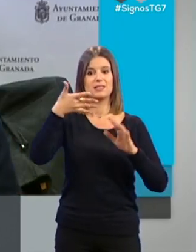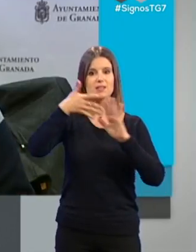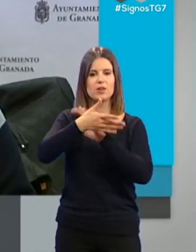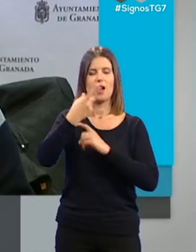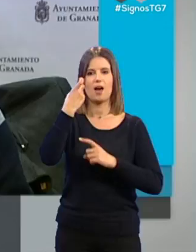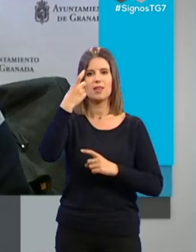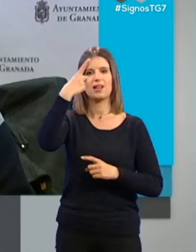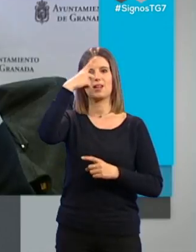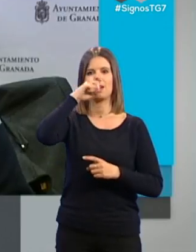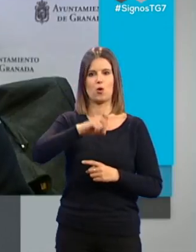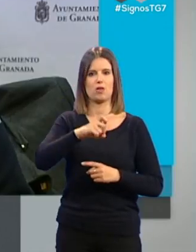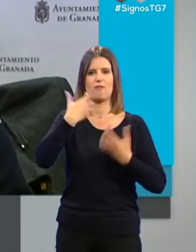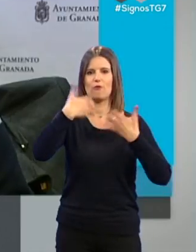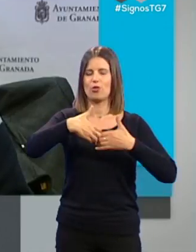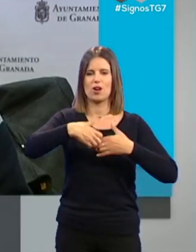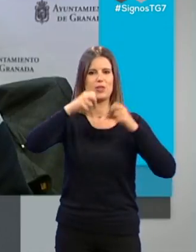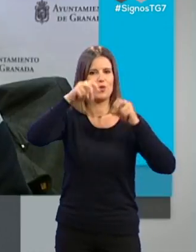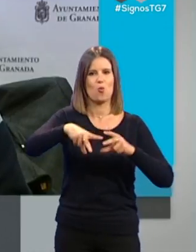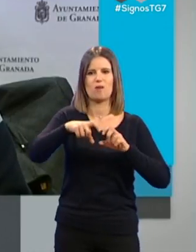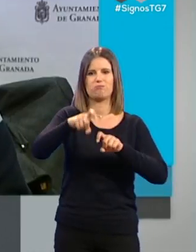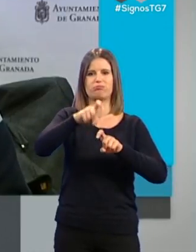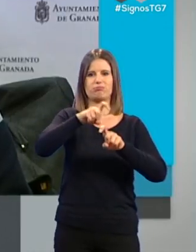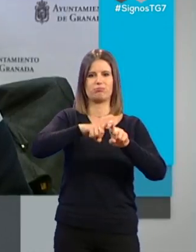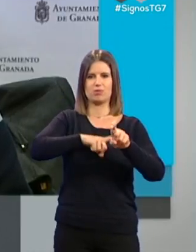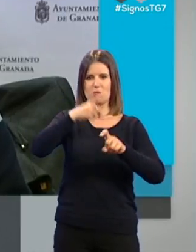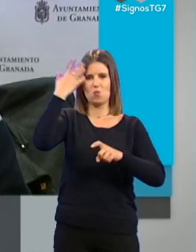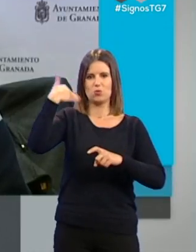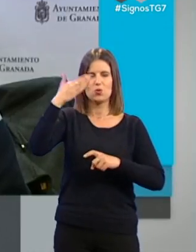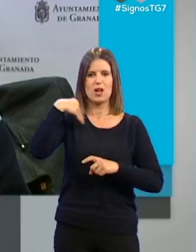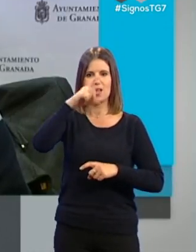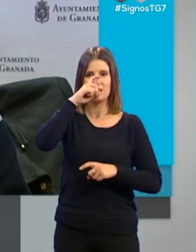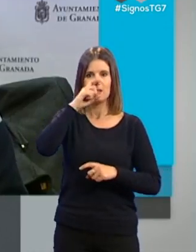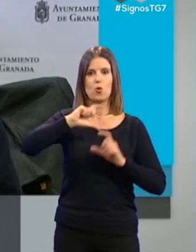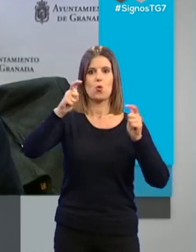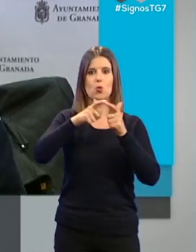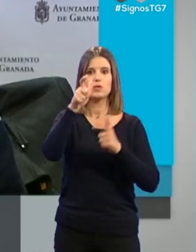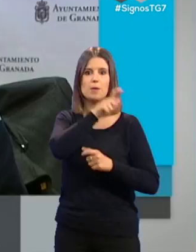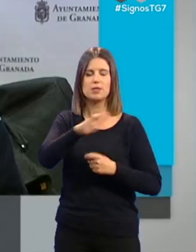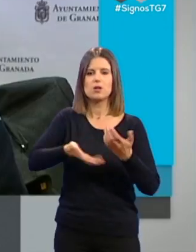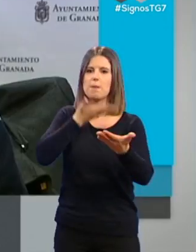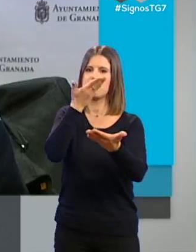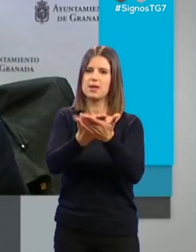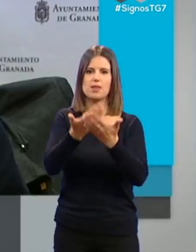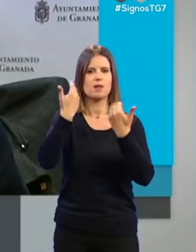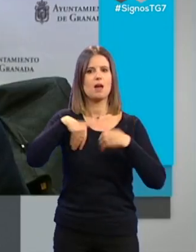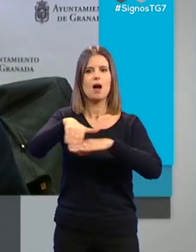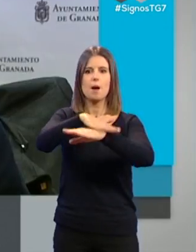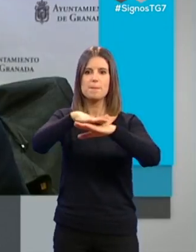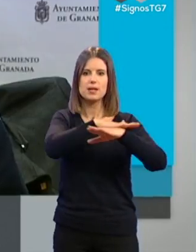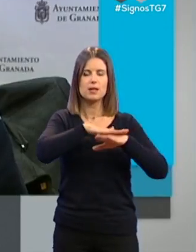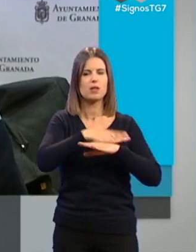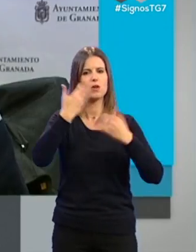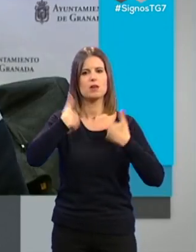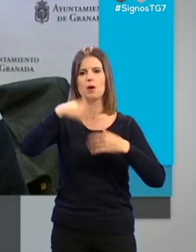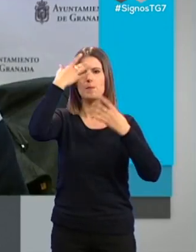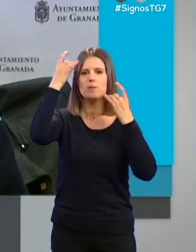luego a un funcionamiento de un país tercermundista. Por lo tanto, desde la Junta Personal instamos a estas administraciones a que